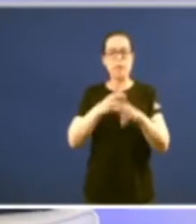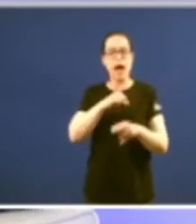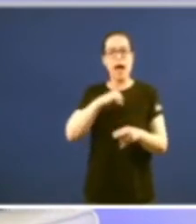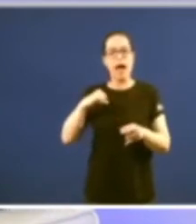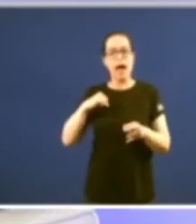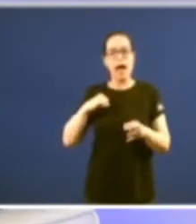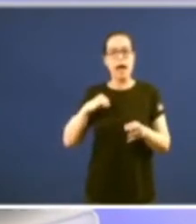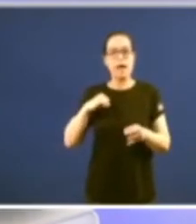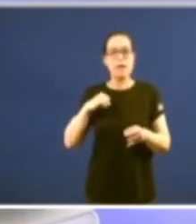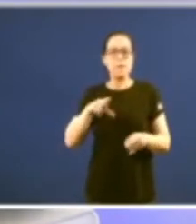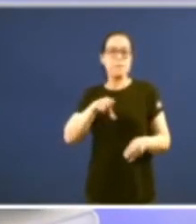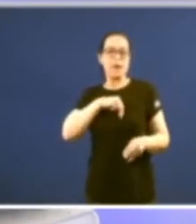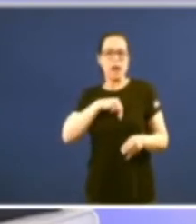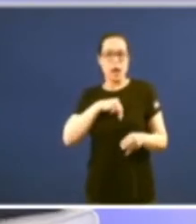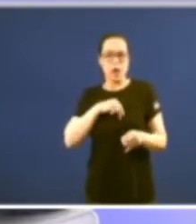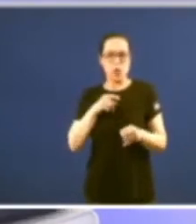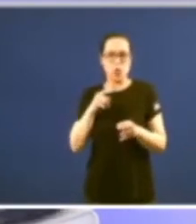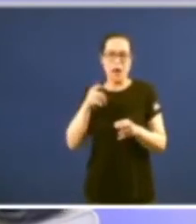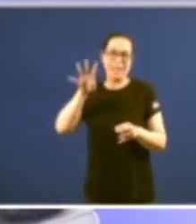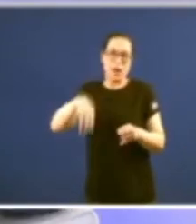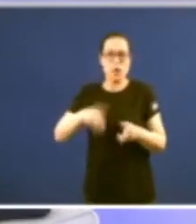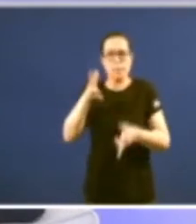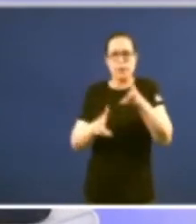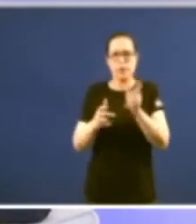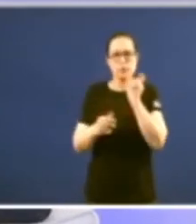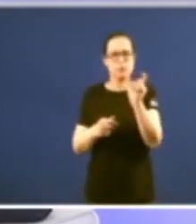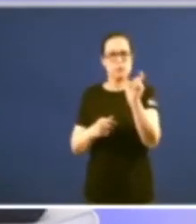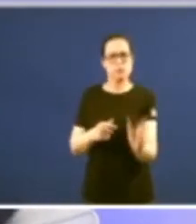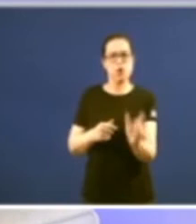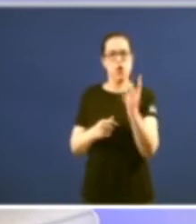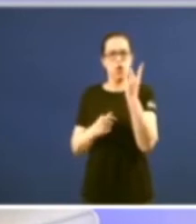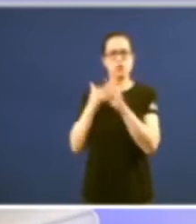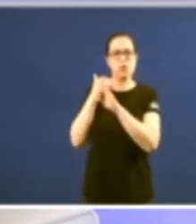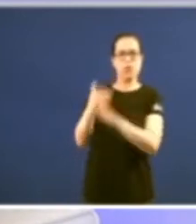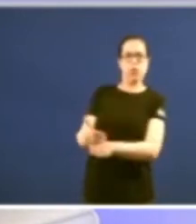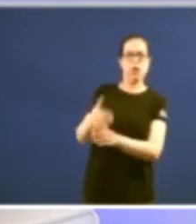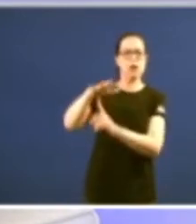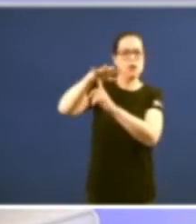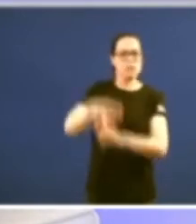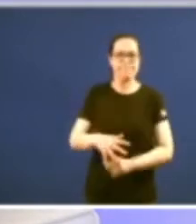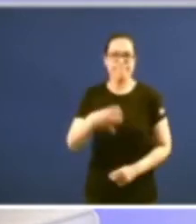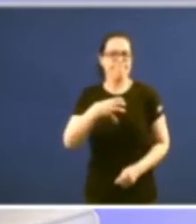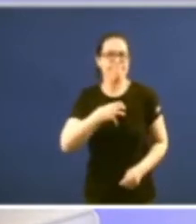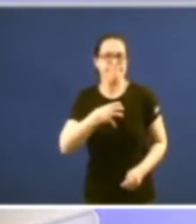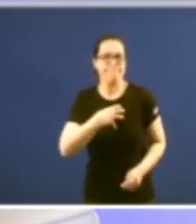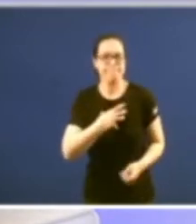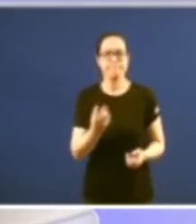a autonomía privilegiado Cataluña ou o País Vasco é absurdo isto non se podía poñer nunha Constitución non se podía poñer terán unha autonomía